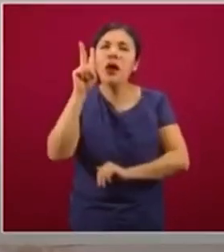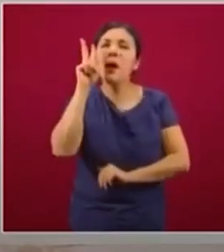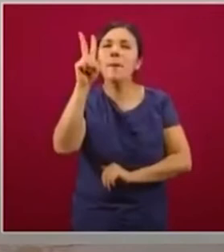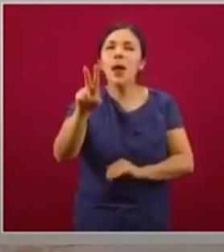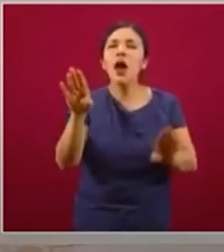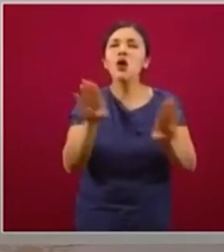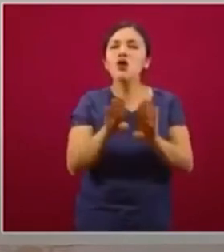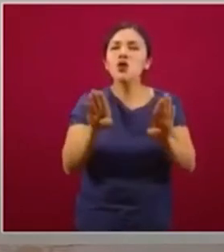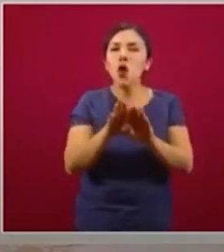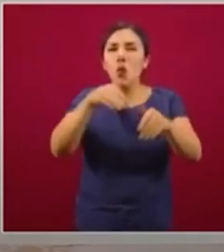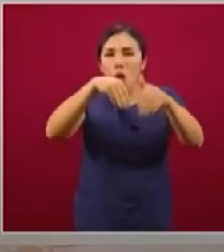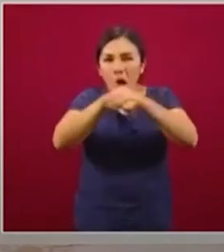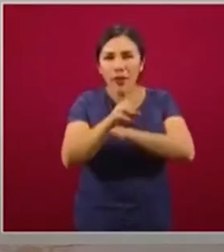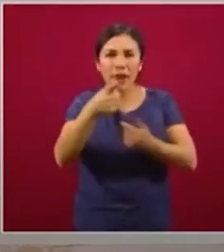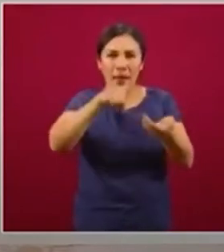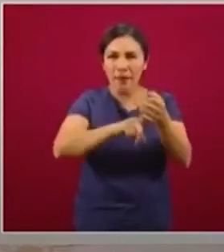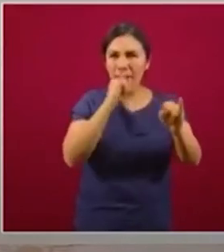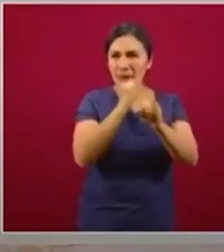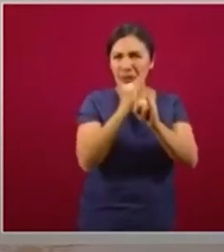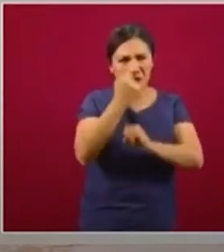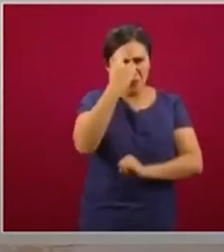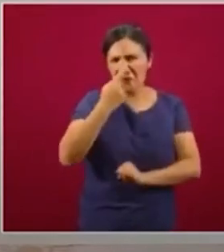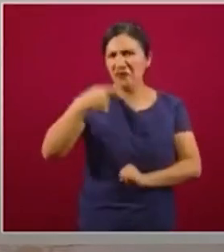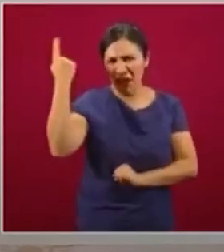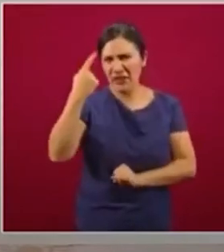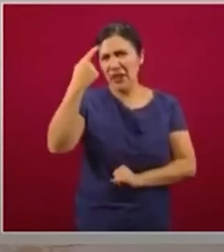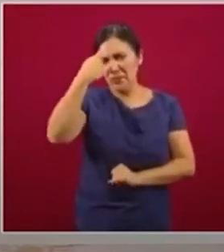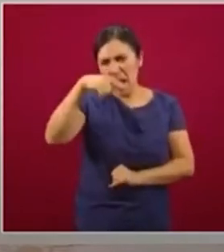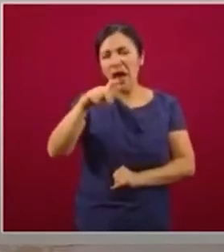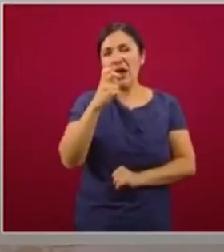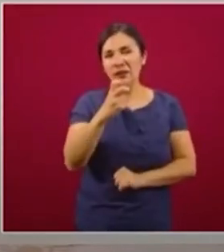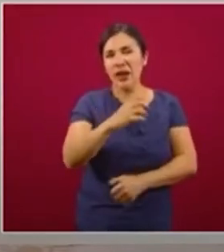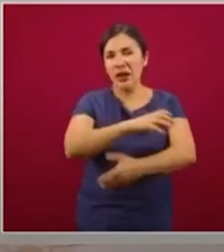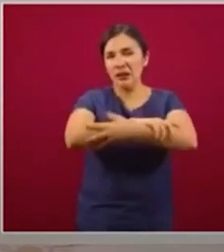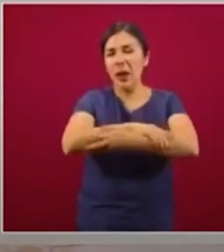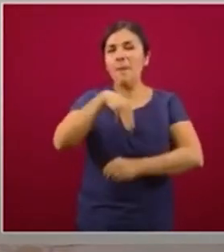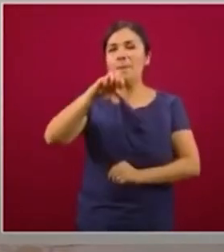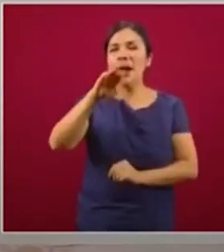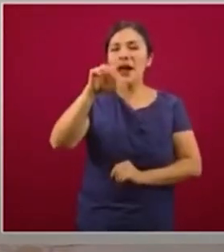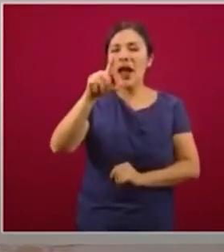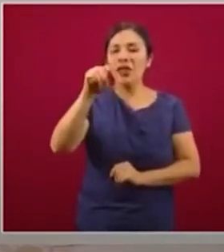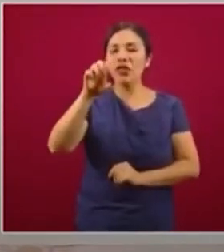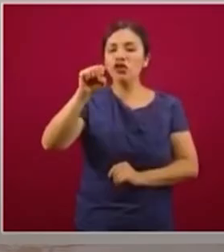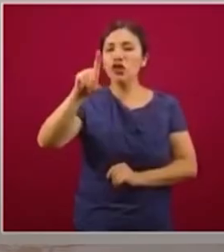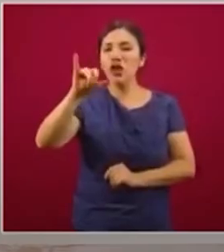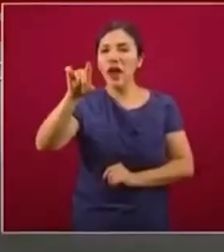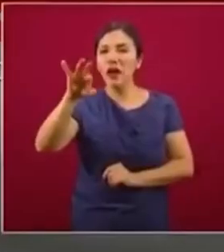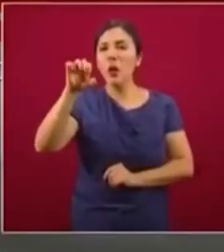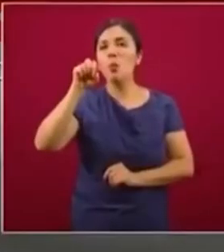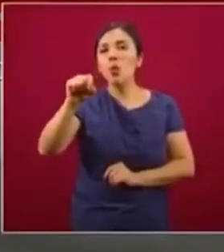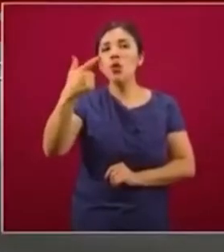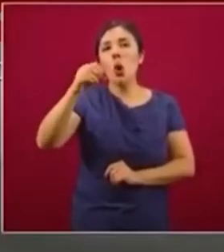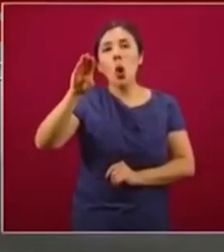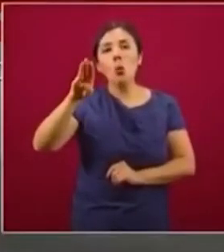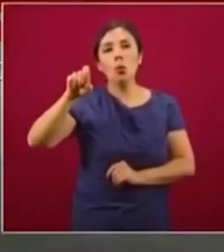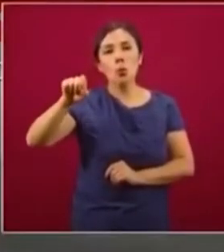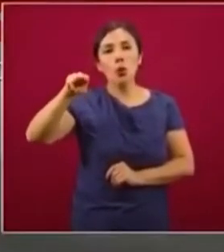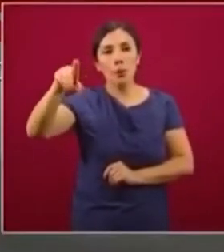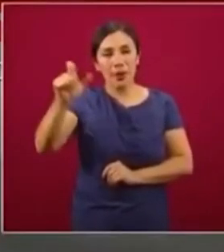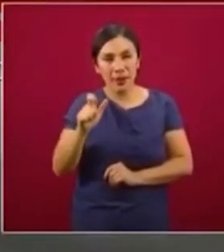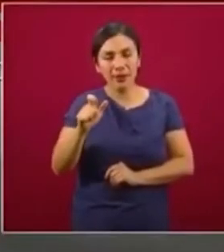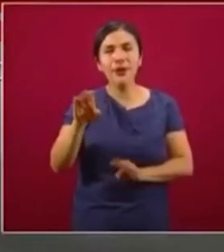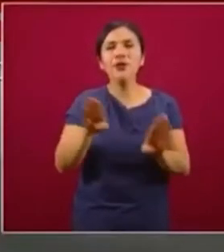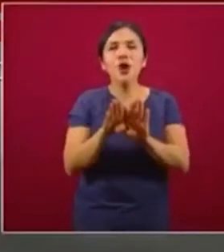se accede muy fácilmente en mercadosolidario.gov.mx y prácticamente nos lleva de la mano